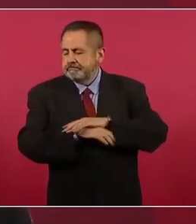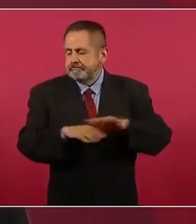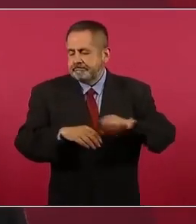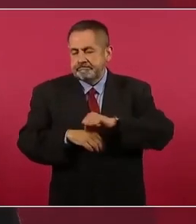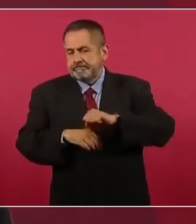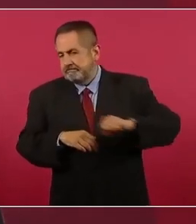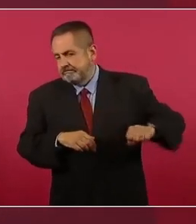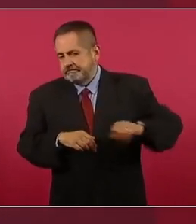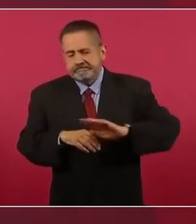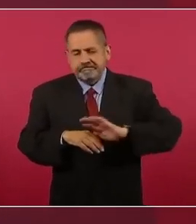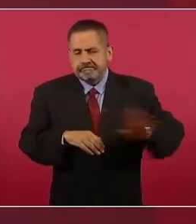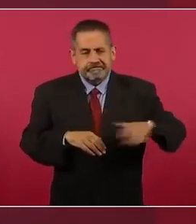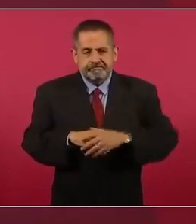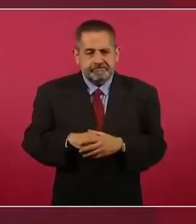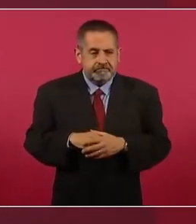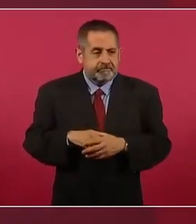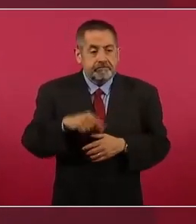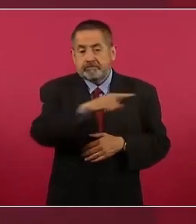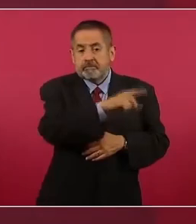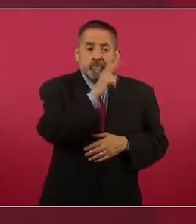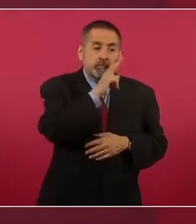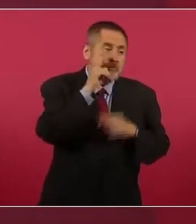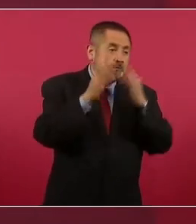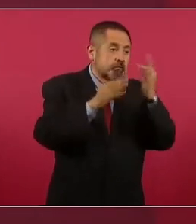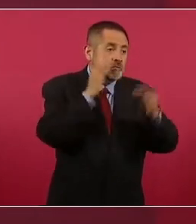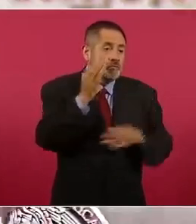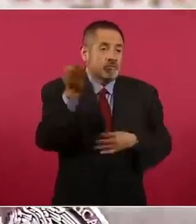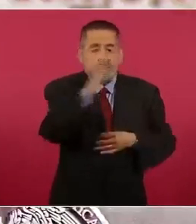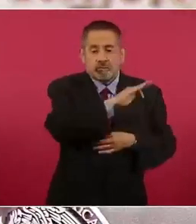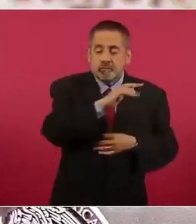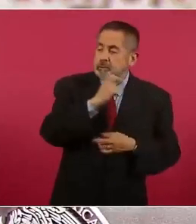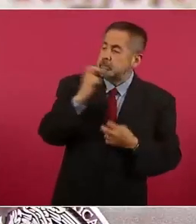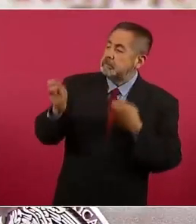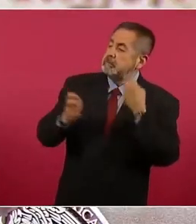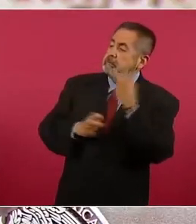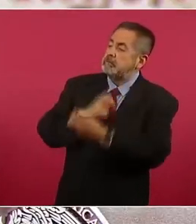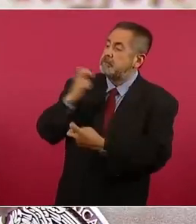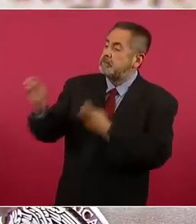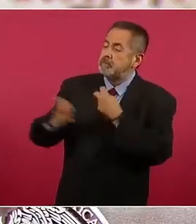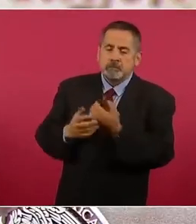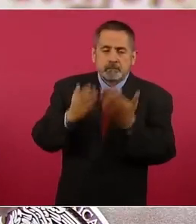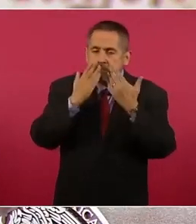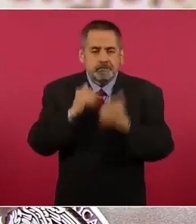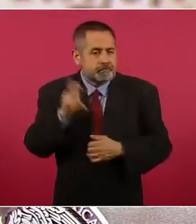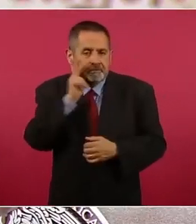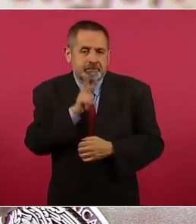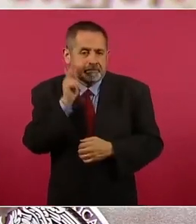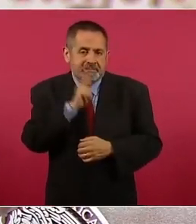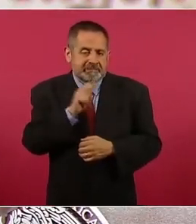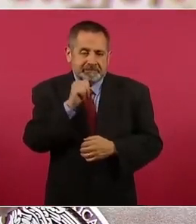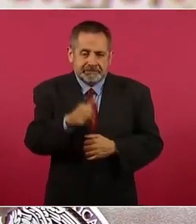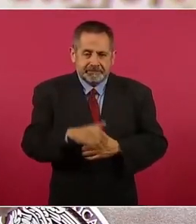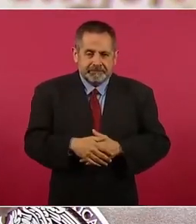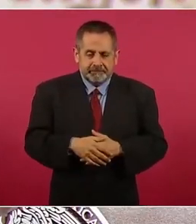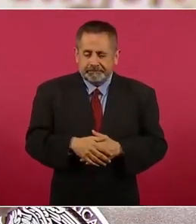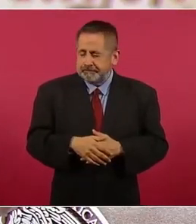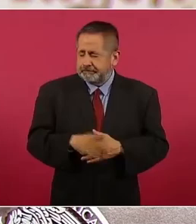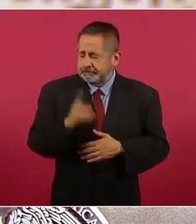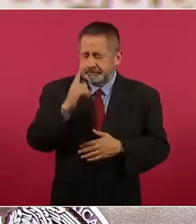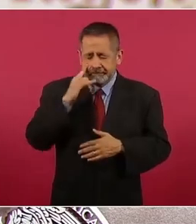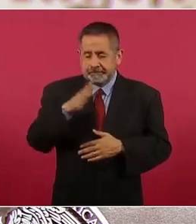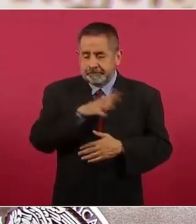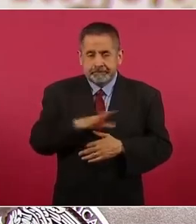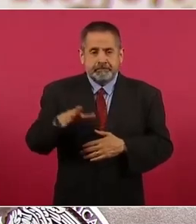usan políticamente las noticias falsas para acusar sin pruebas. Lo novedoso de este caso